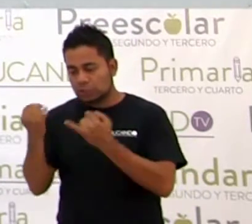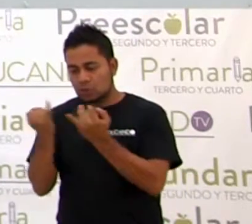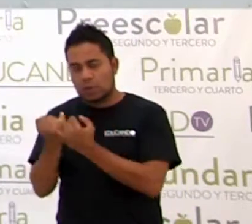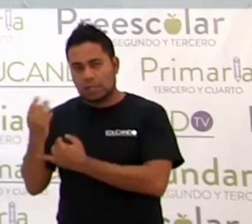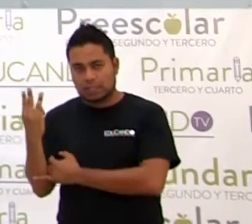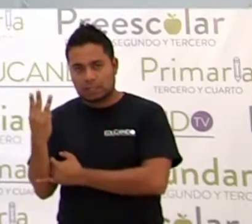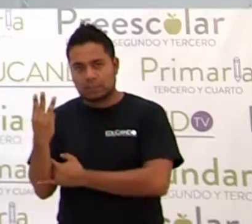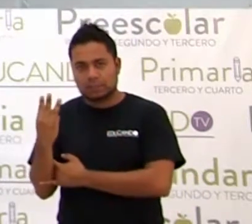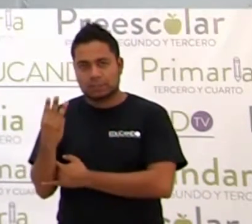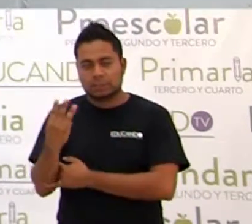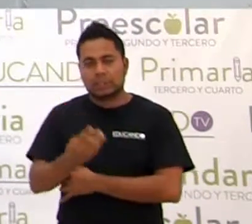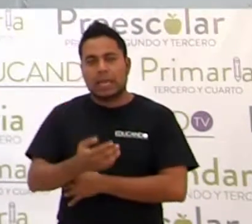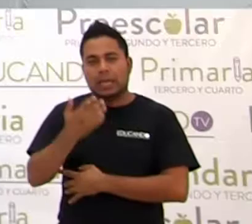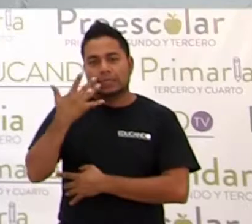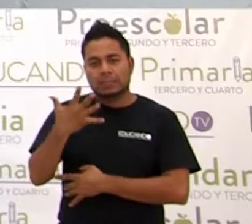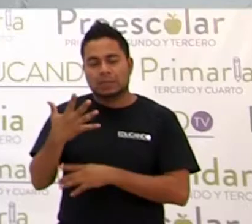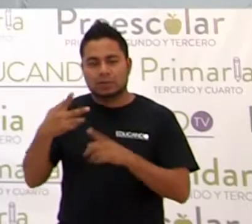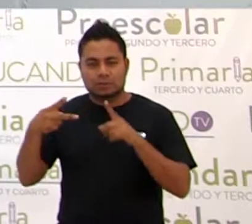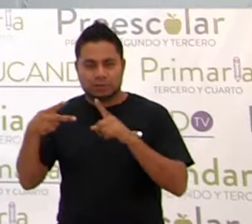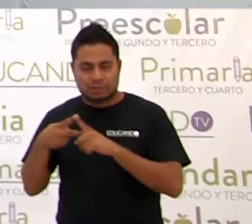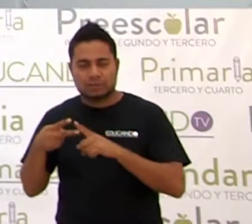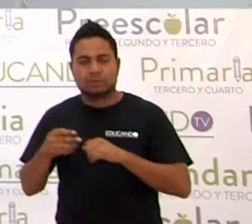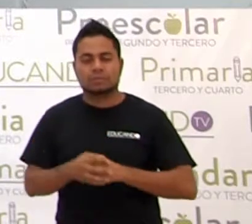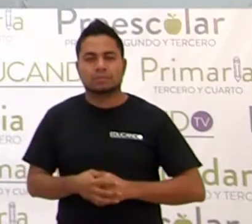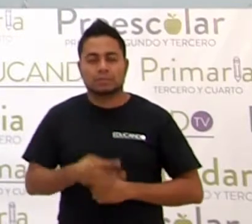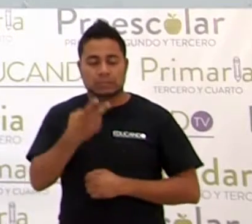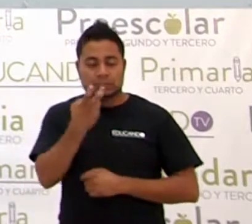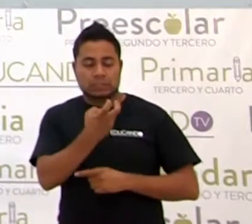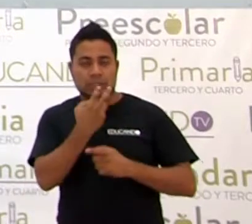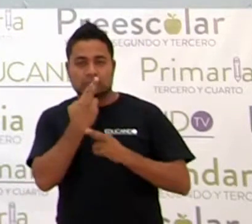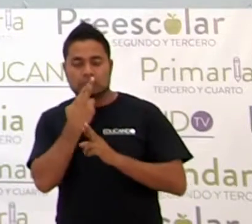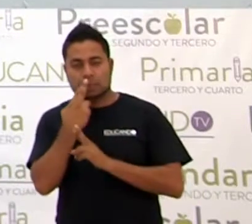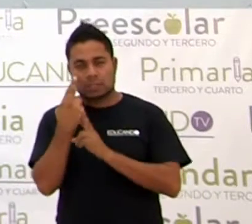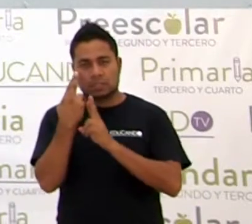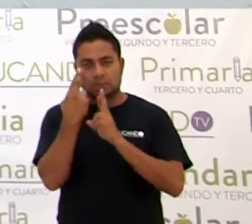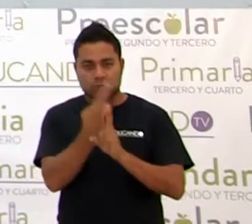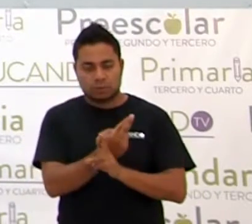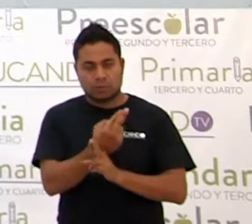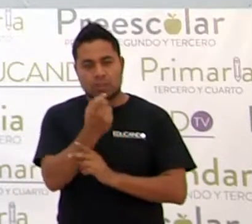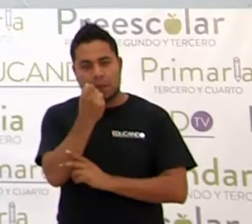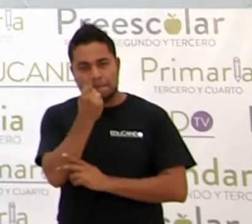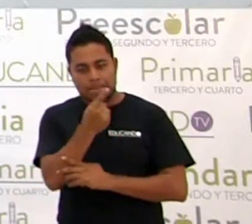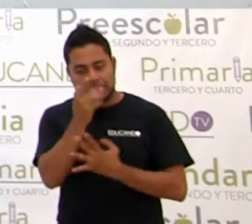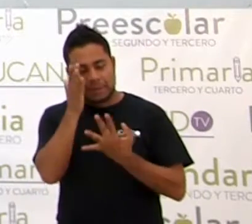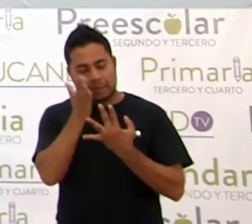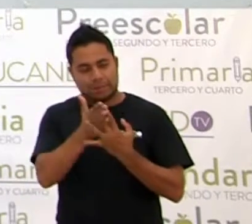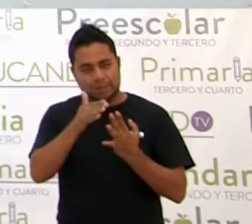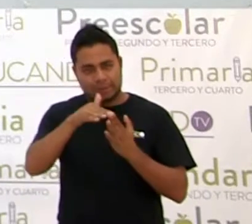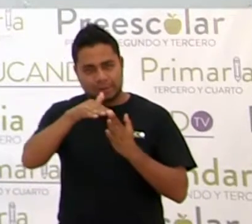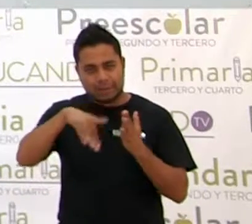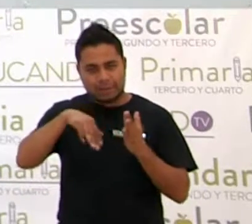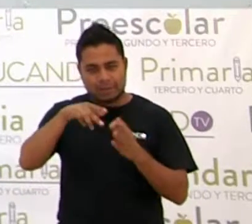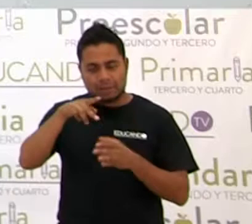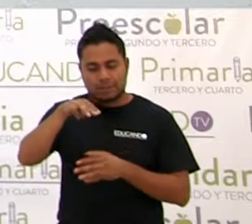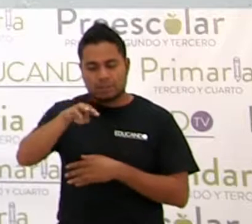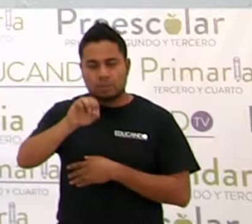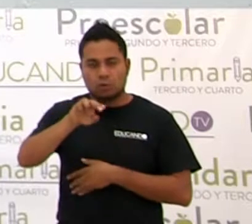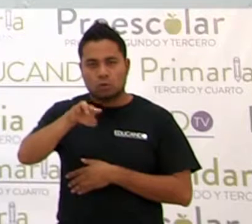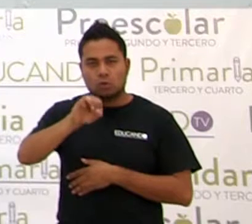5 triángulos. Este es el resultado de esta división de monomio entre